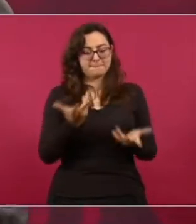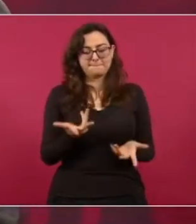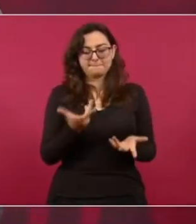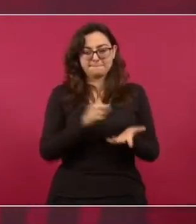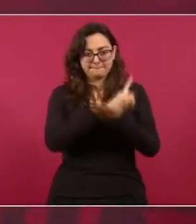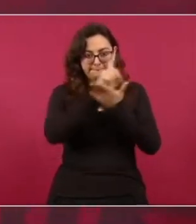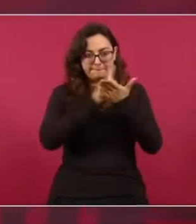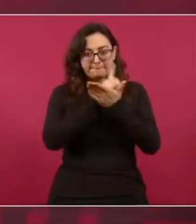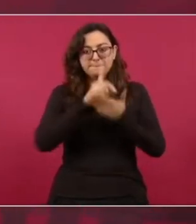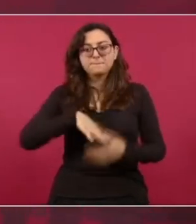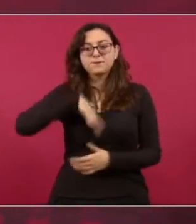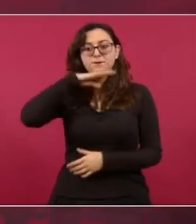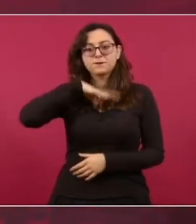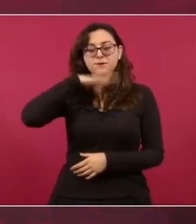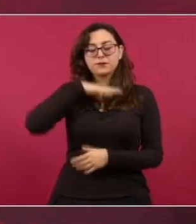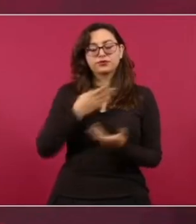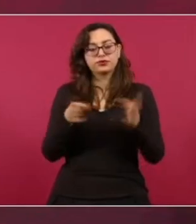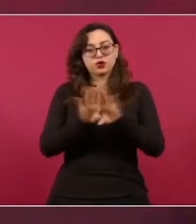dieron cuenta